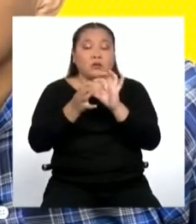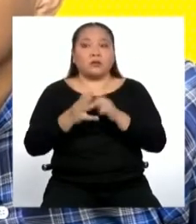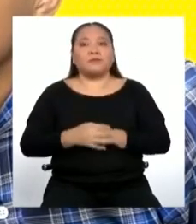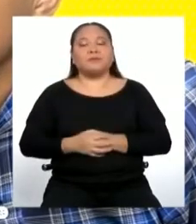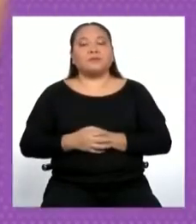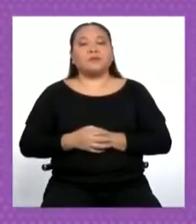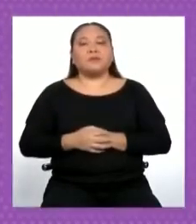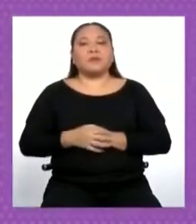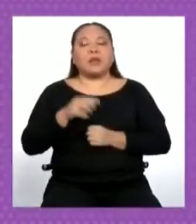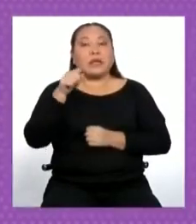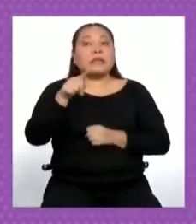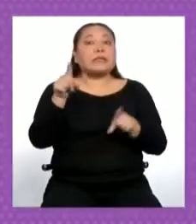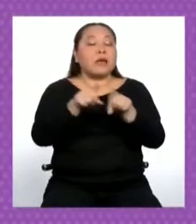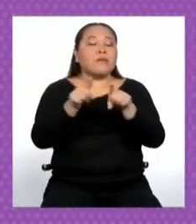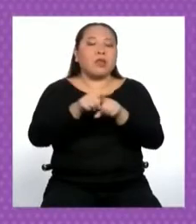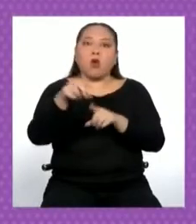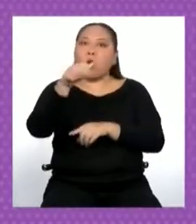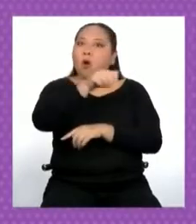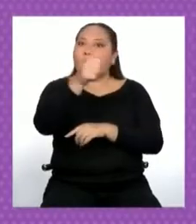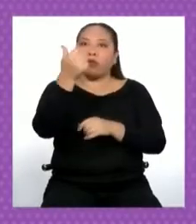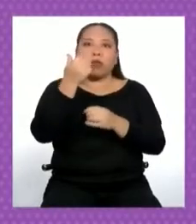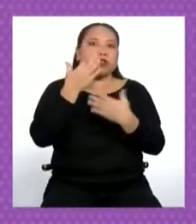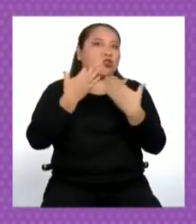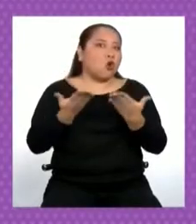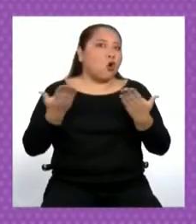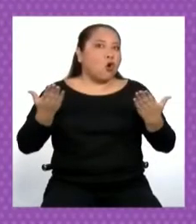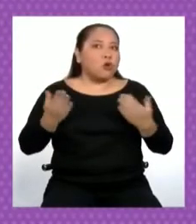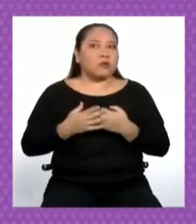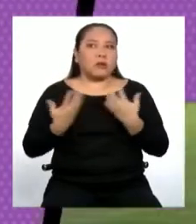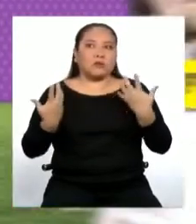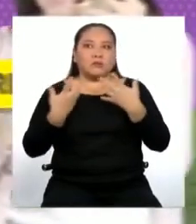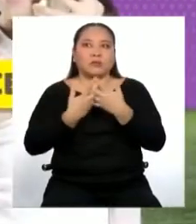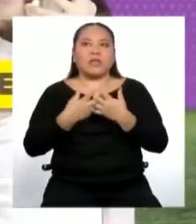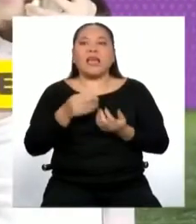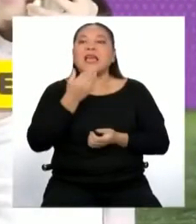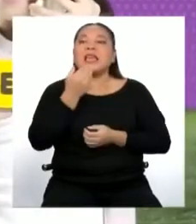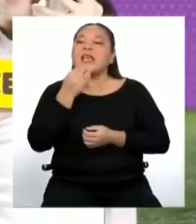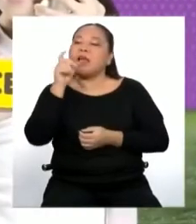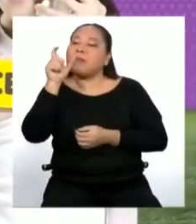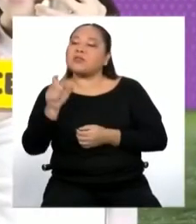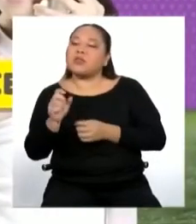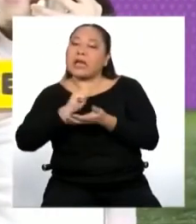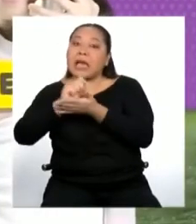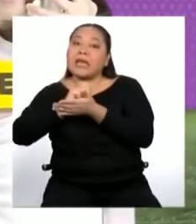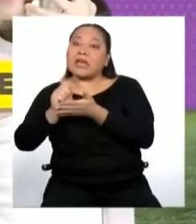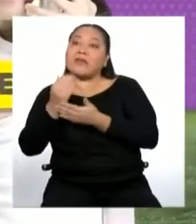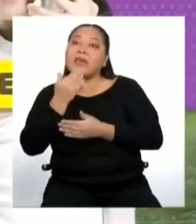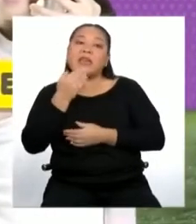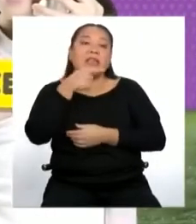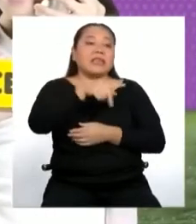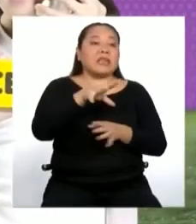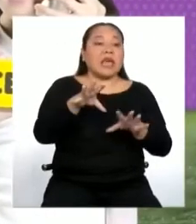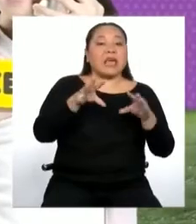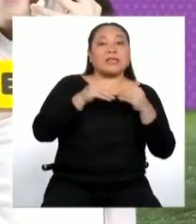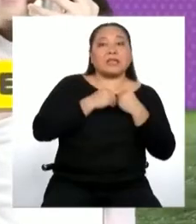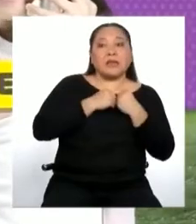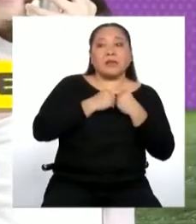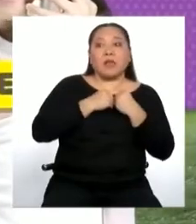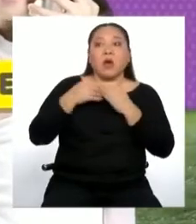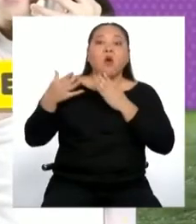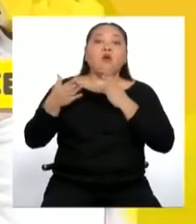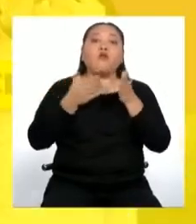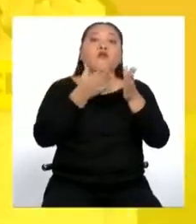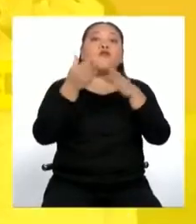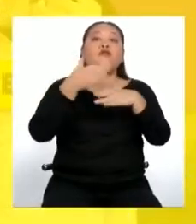debemos tener en cuenta otros factores relacionados al emisor, receptor, tema, canal y contexto.